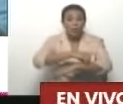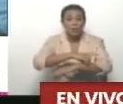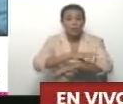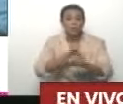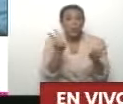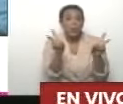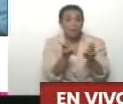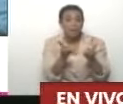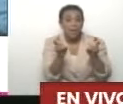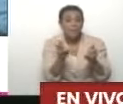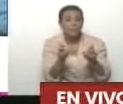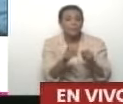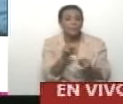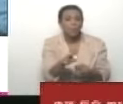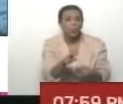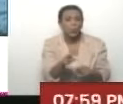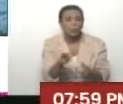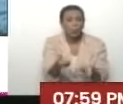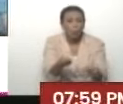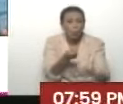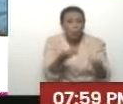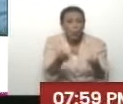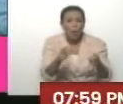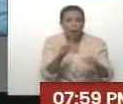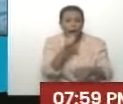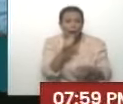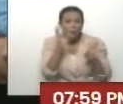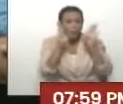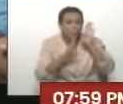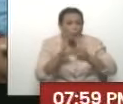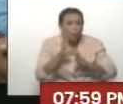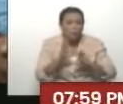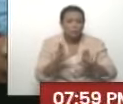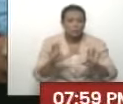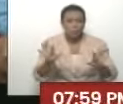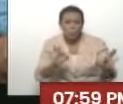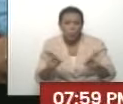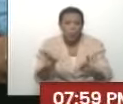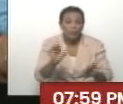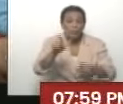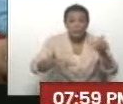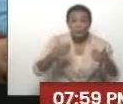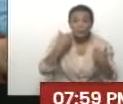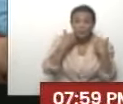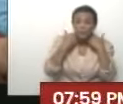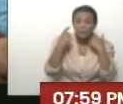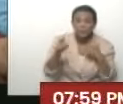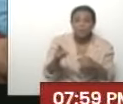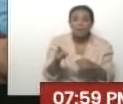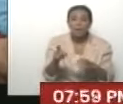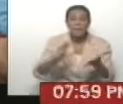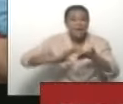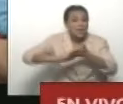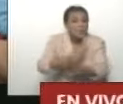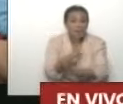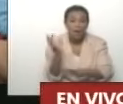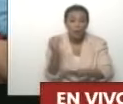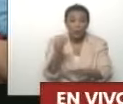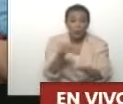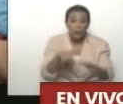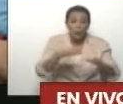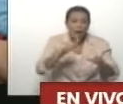por el tema de la abatización o el control y el cerco epidemiológico de nuestros enfermos, sino también va para la eliminación de los